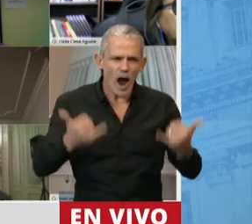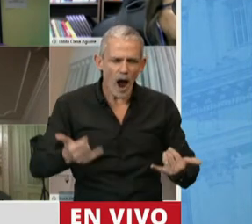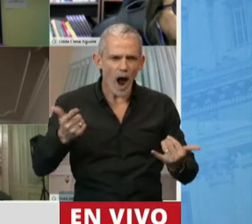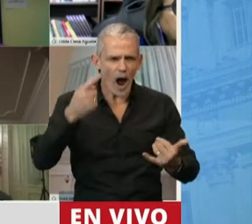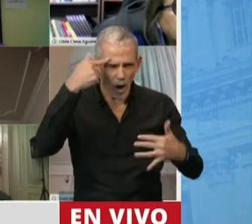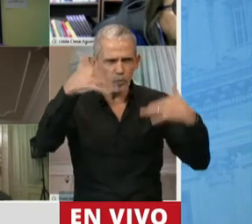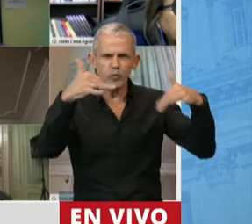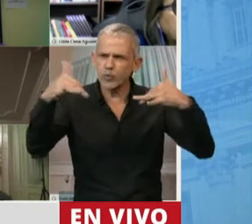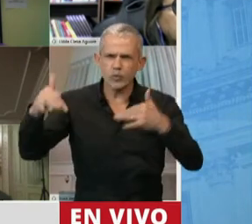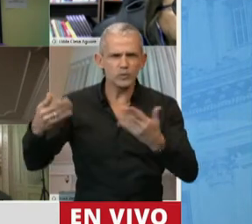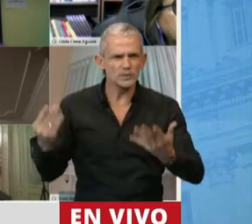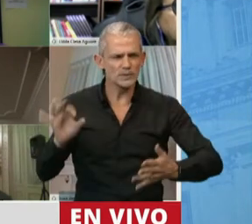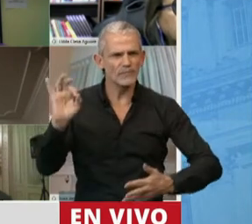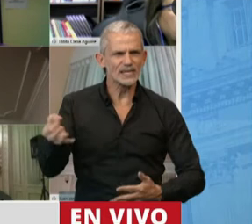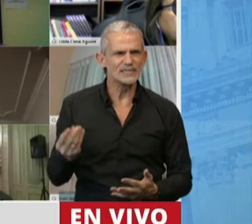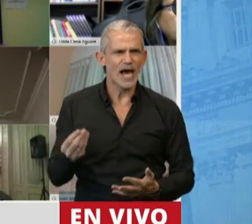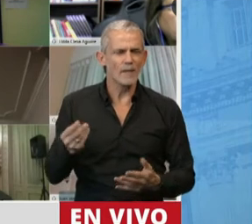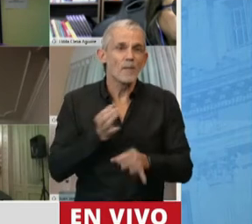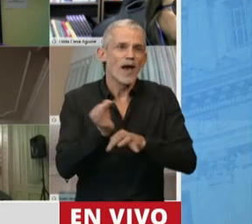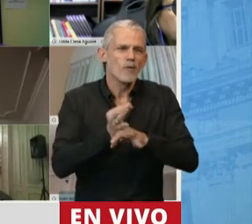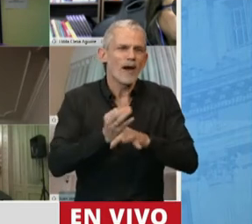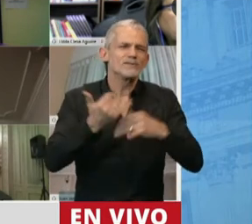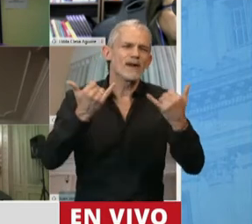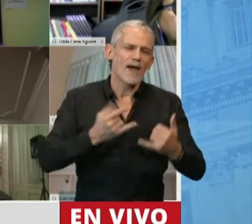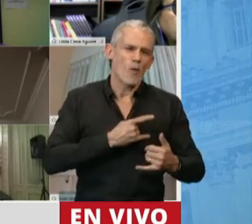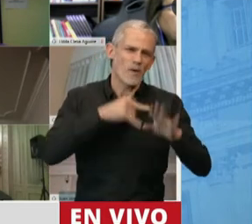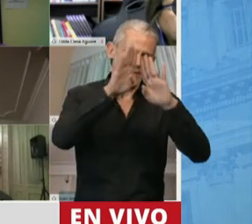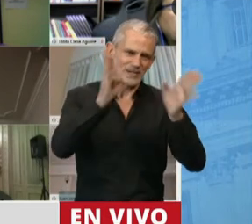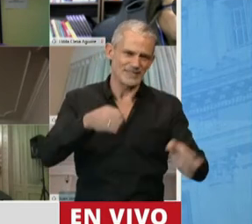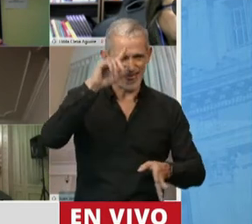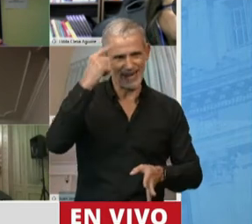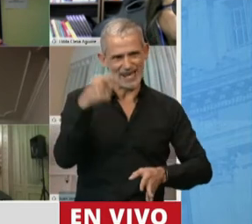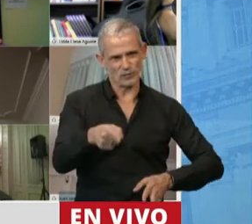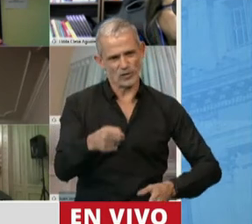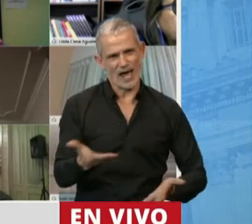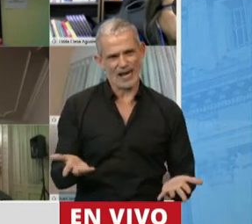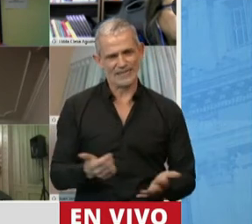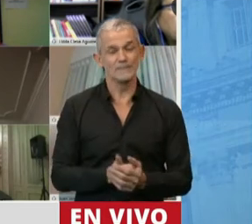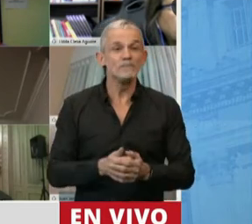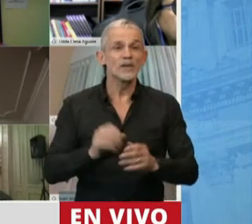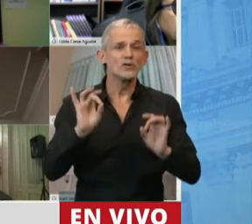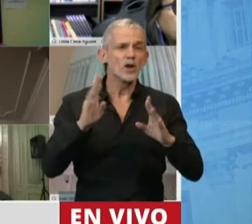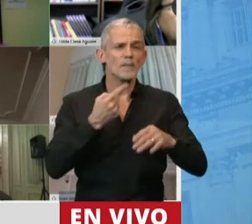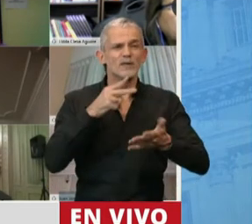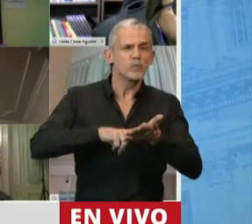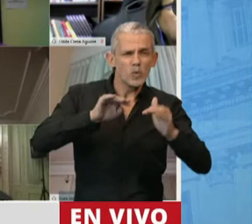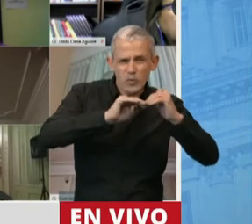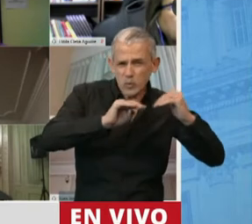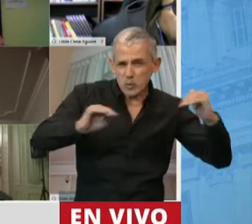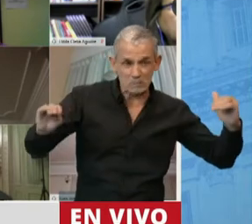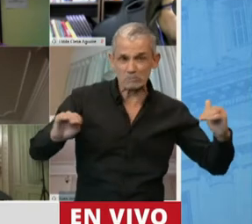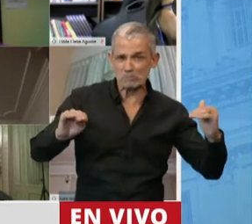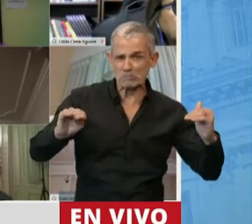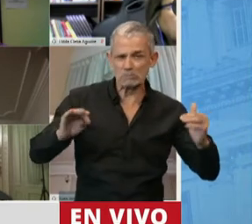nuestro país, ese baluarte que tenemos a través de la educación en las universidades nacionales. Por sí sola la estabilidad fiscal no